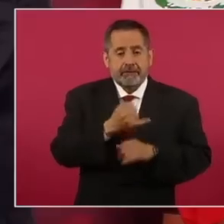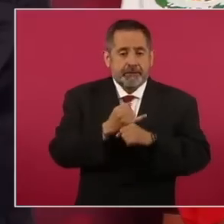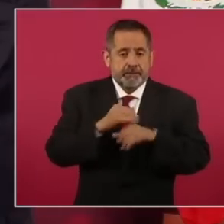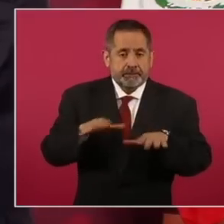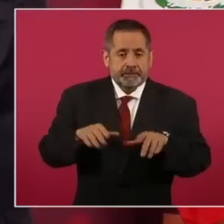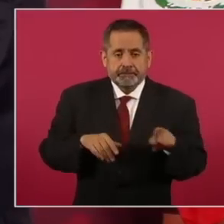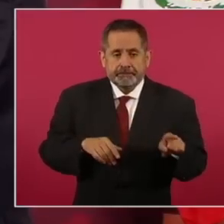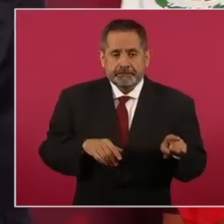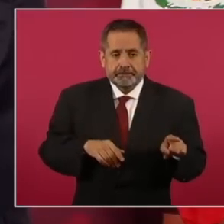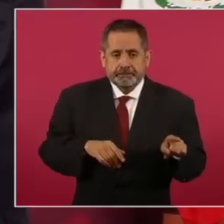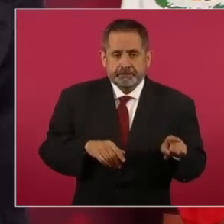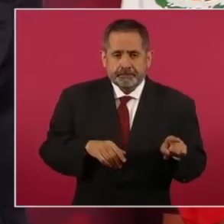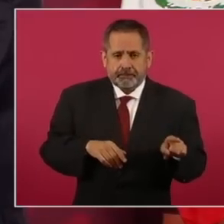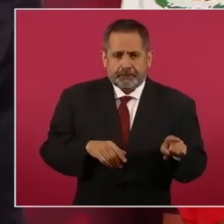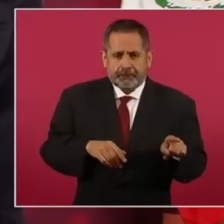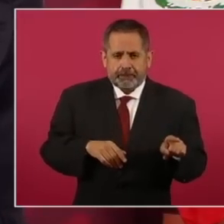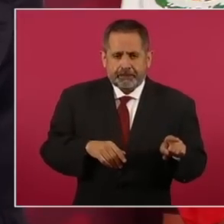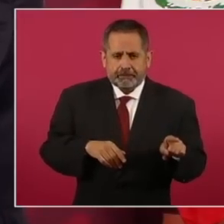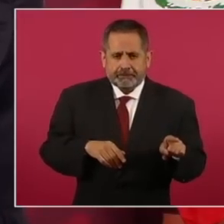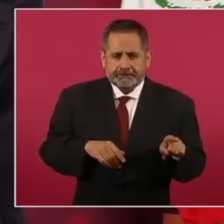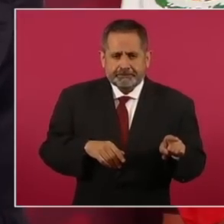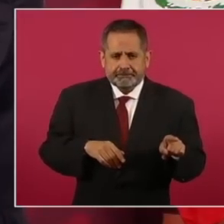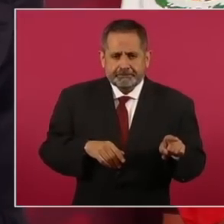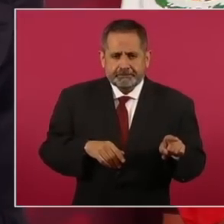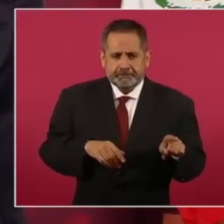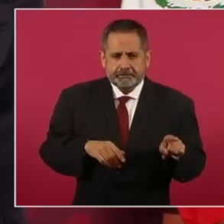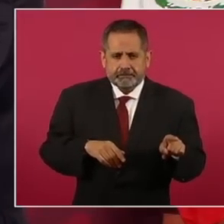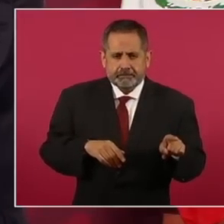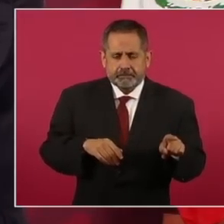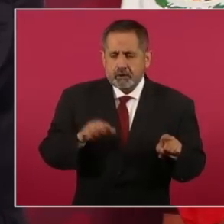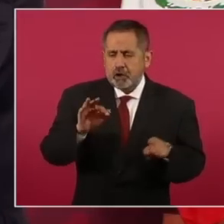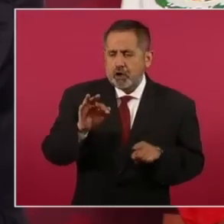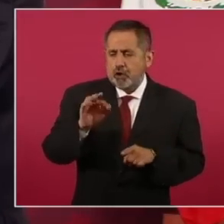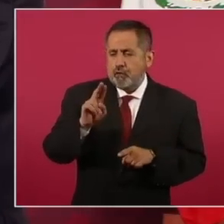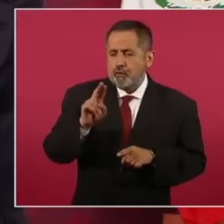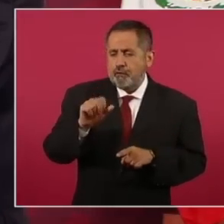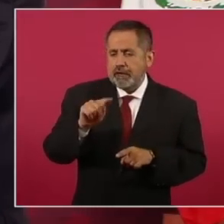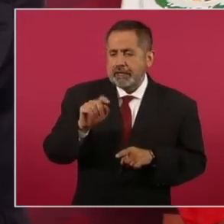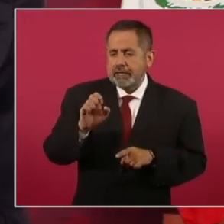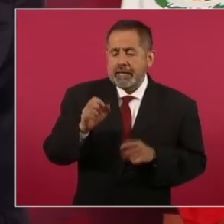fuentes abiertas. Entonces,